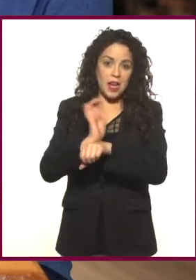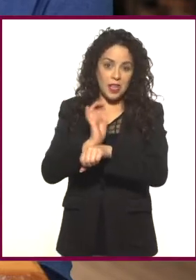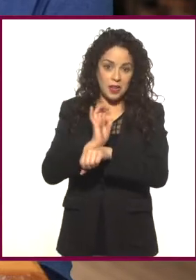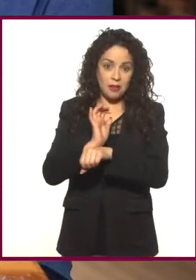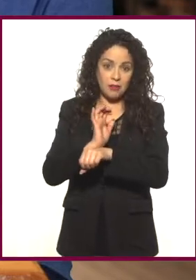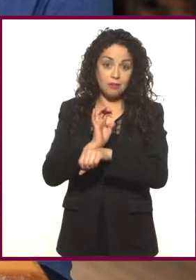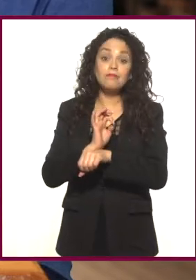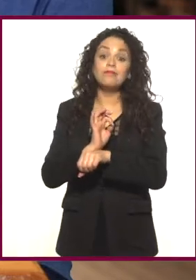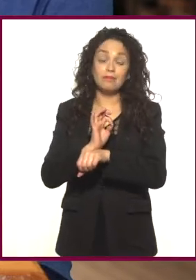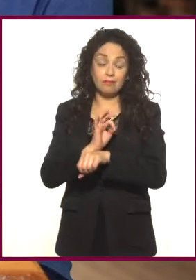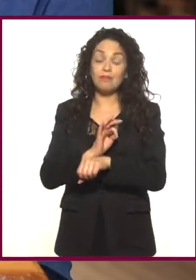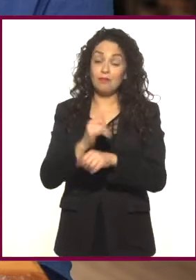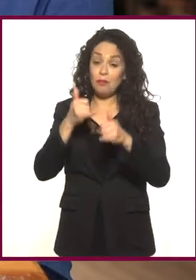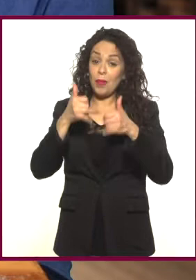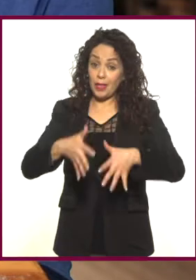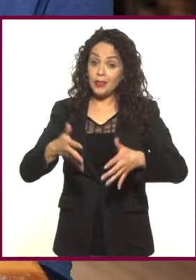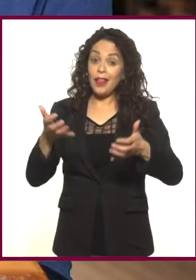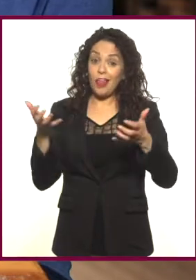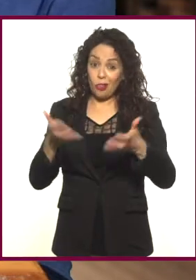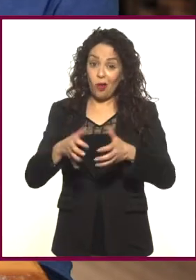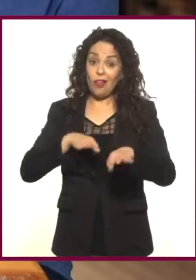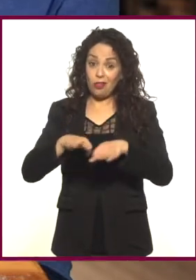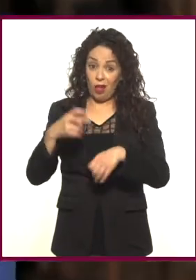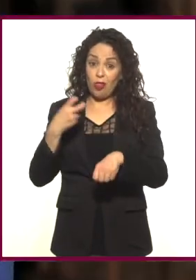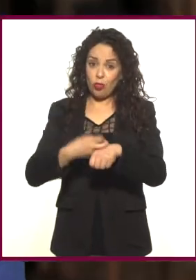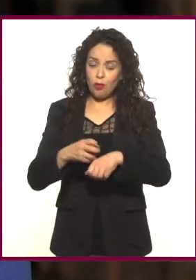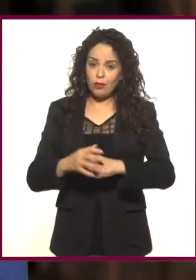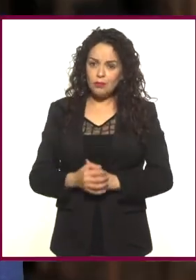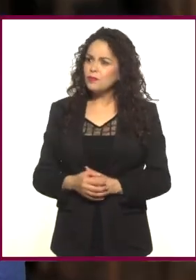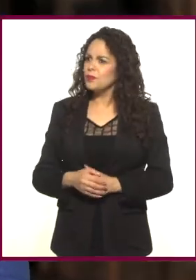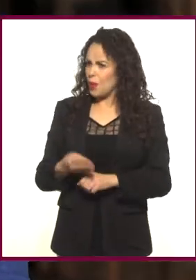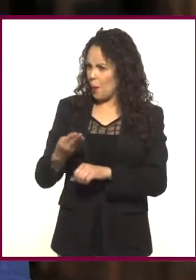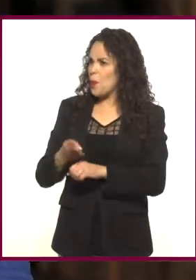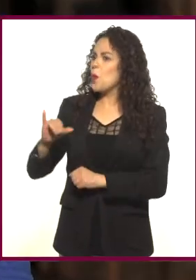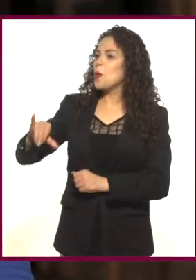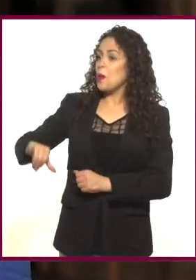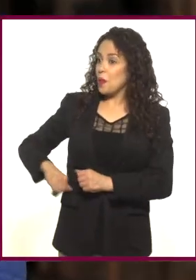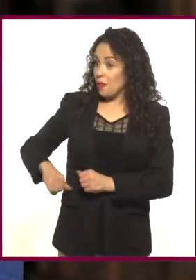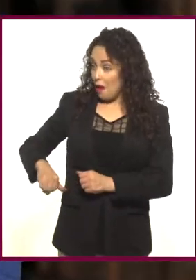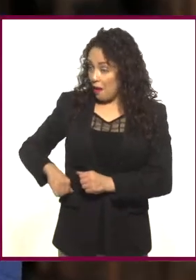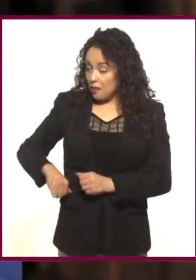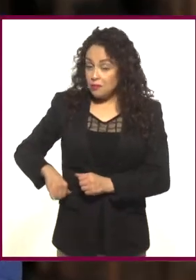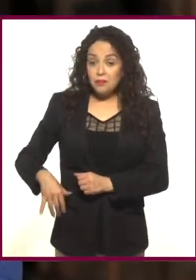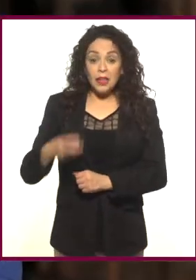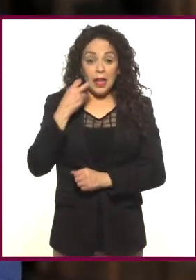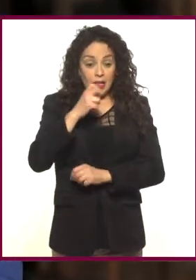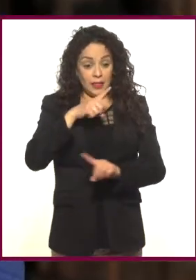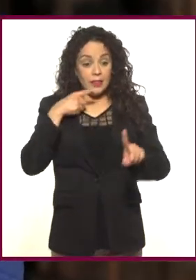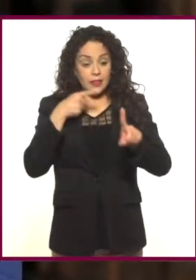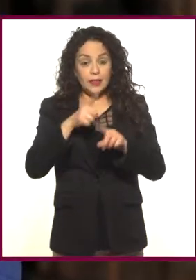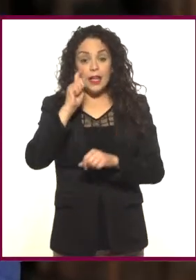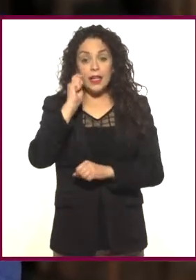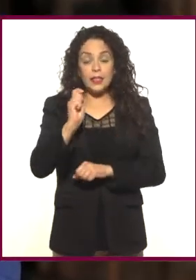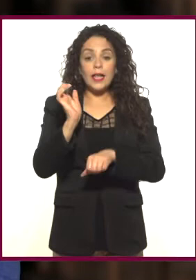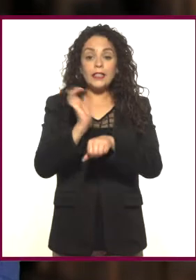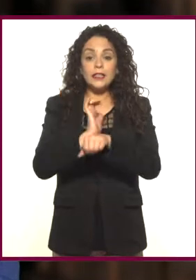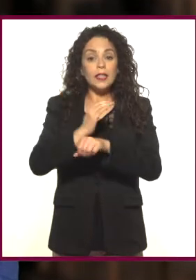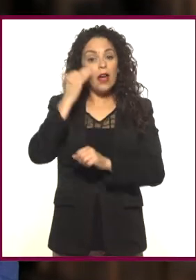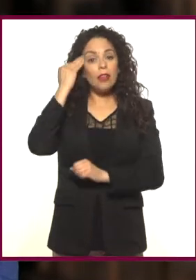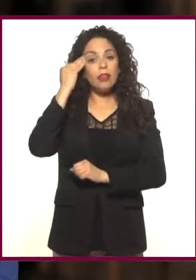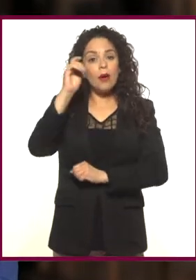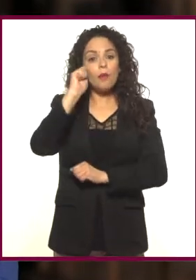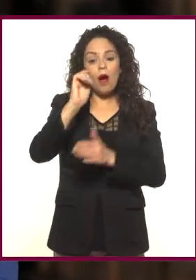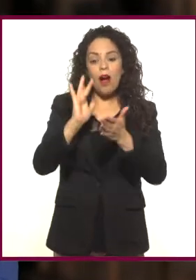seas, tiene su talachita. Interesante. Este también se clava en el tema del cine en la era